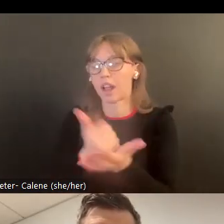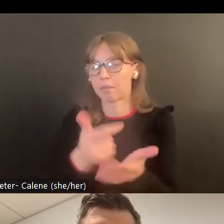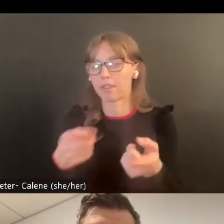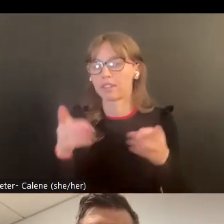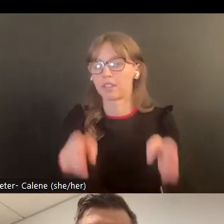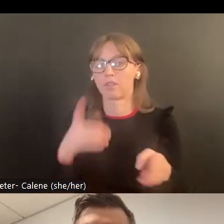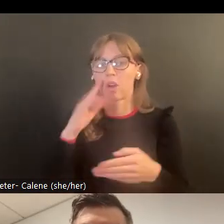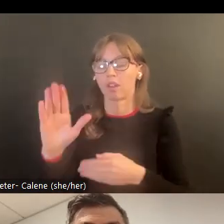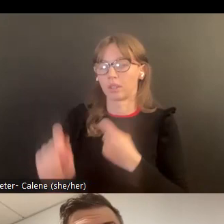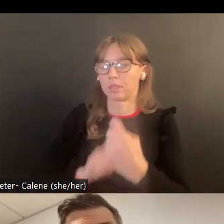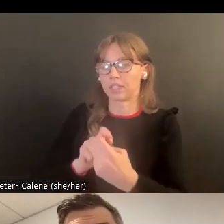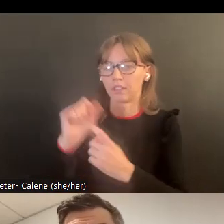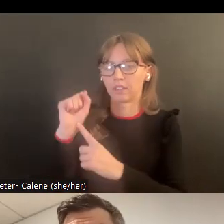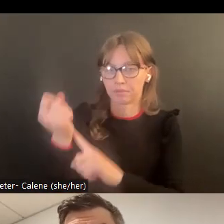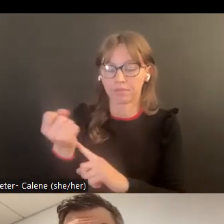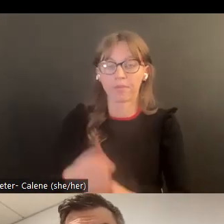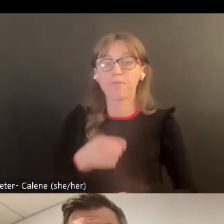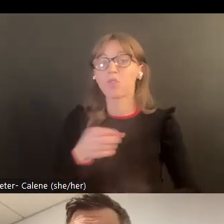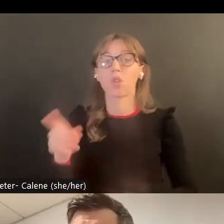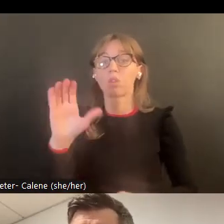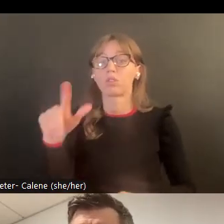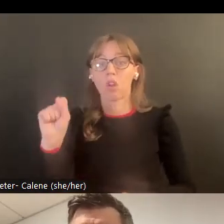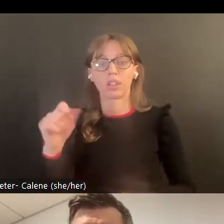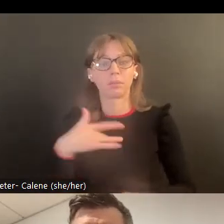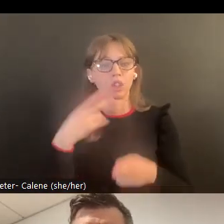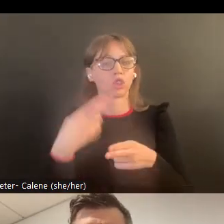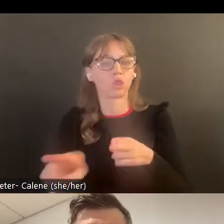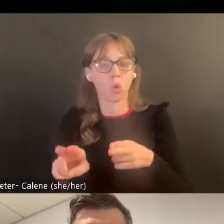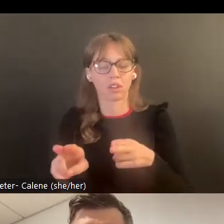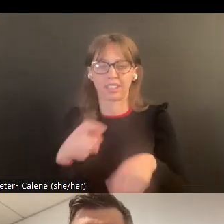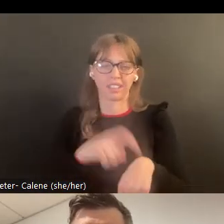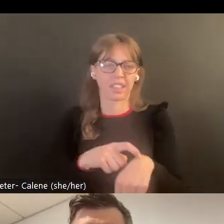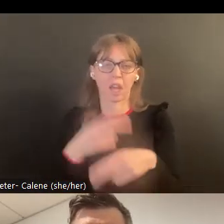ayudar a ese individuo en su circunstancia individual.